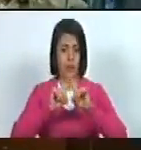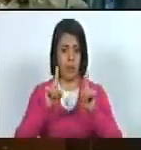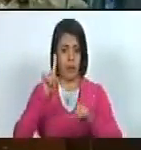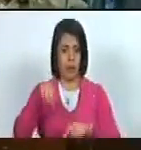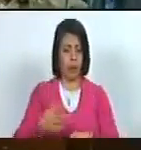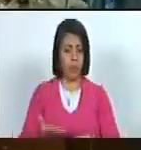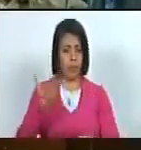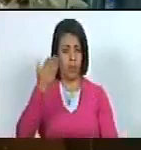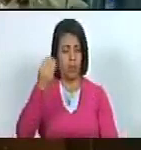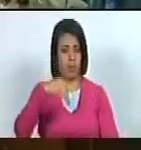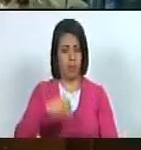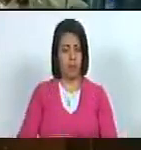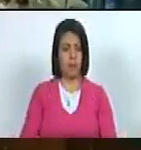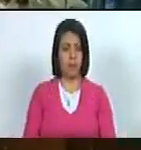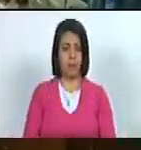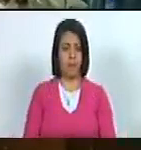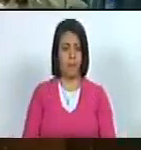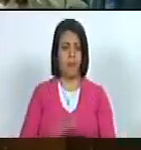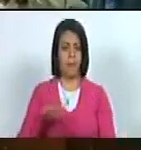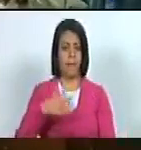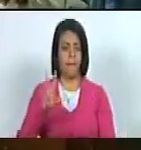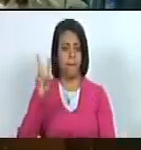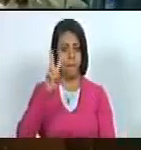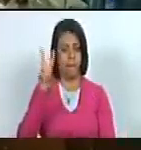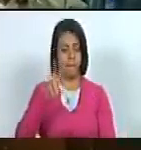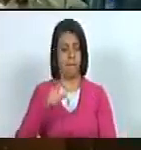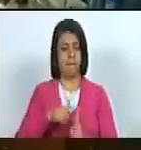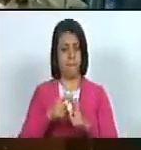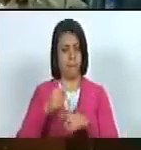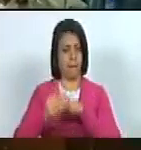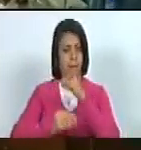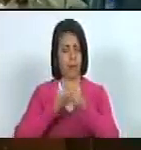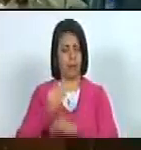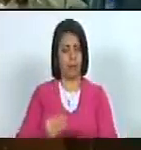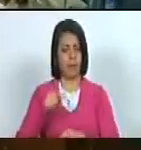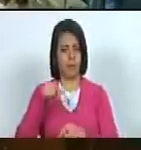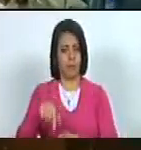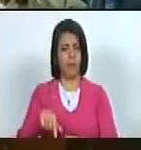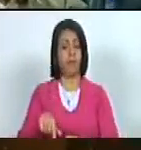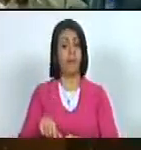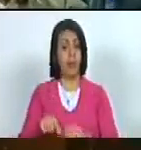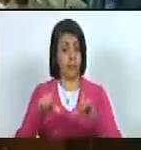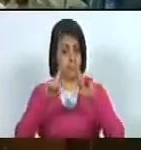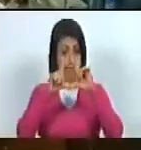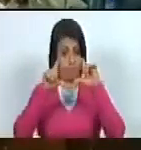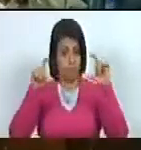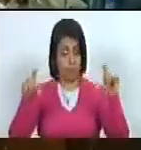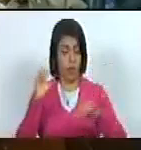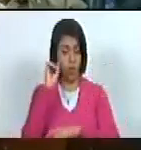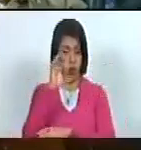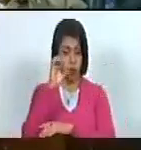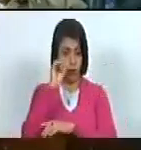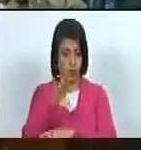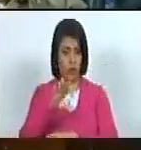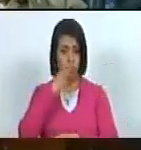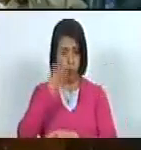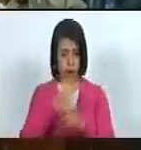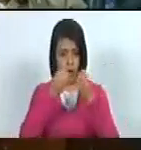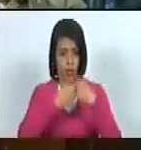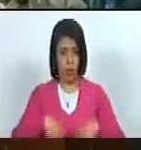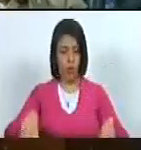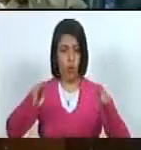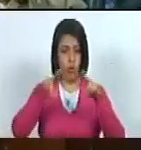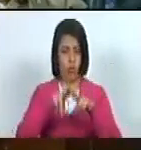fundamentalmente también cuando a Venezuela le correspondió tener la membresía en el Consejo de Seguridad de